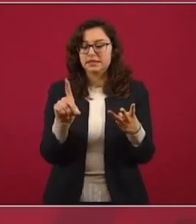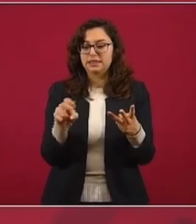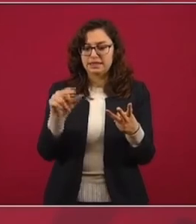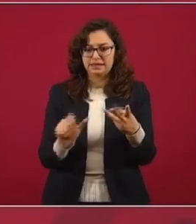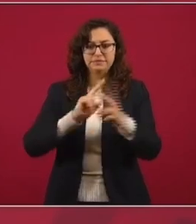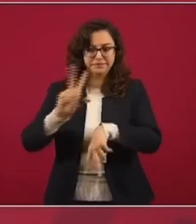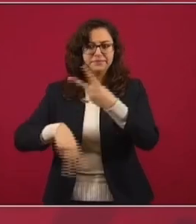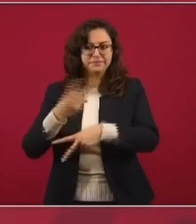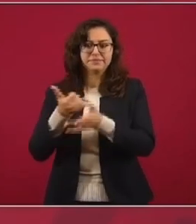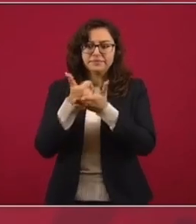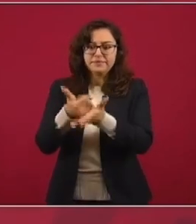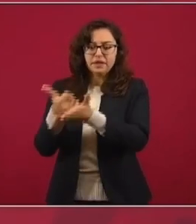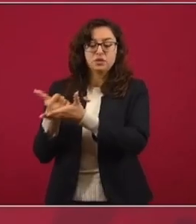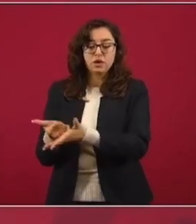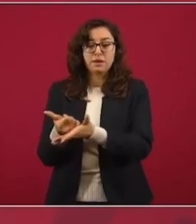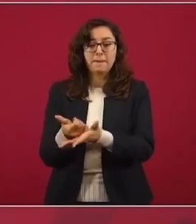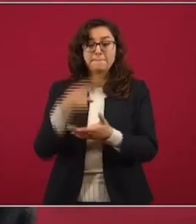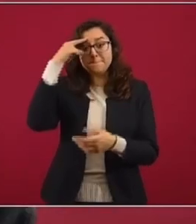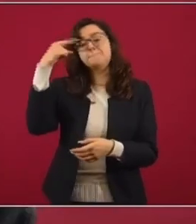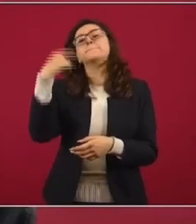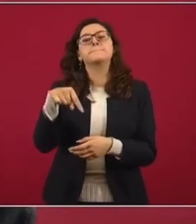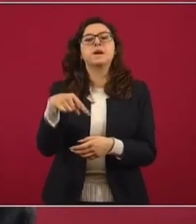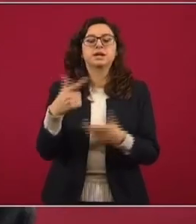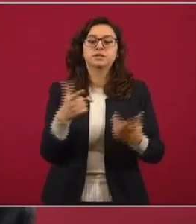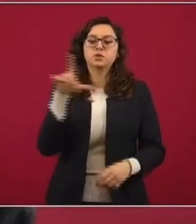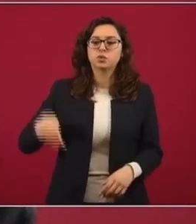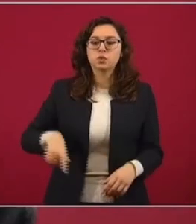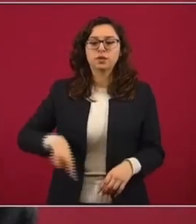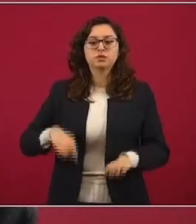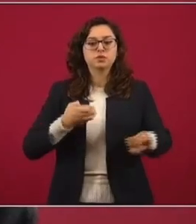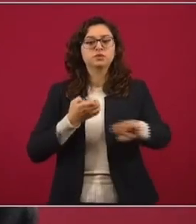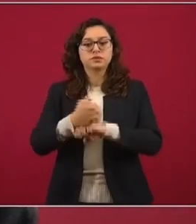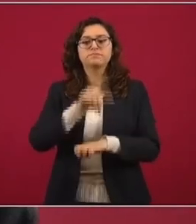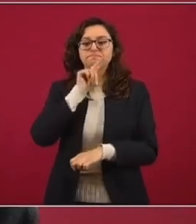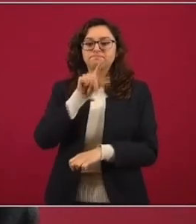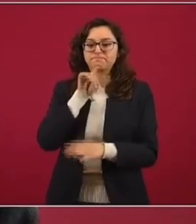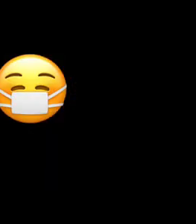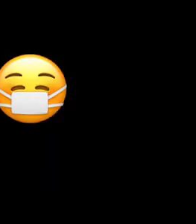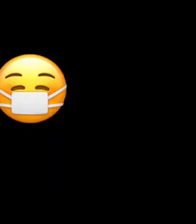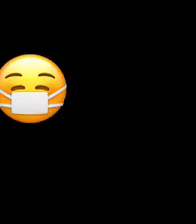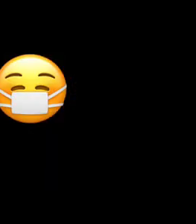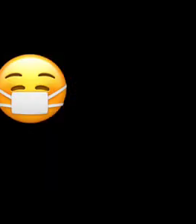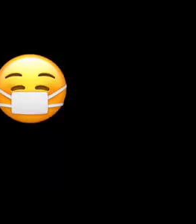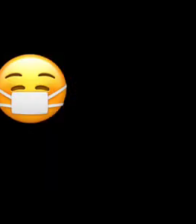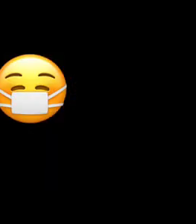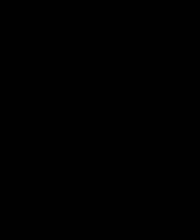para colaborar con el gobierno del estado de Jalisco. ¡Gracias! ¡Gracias!